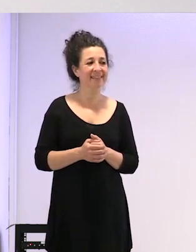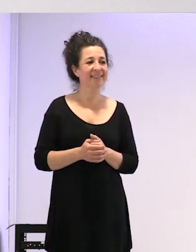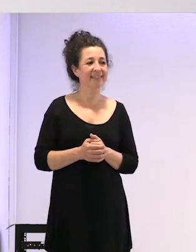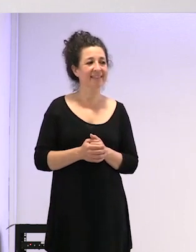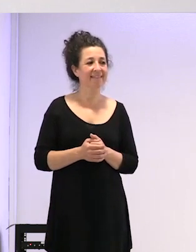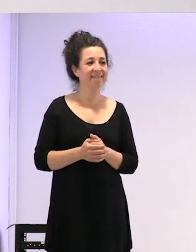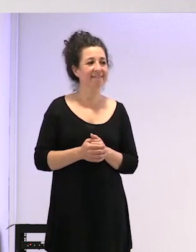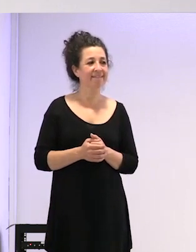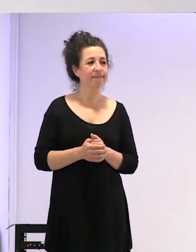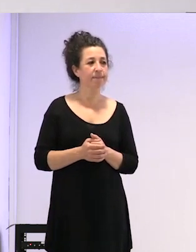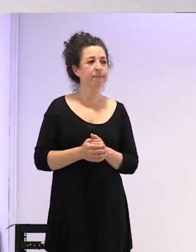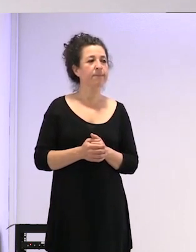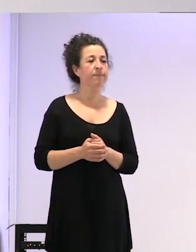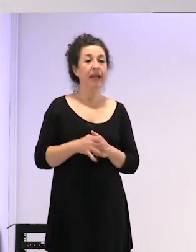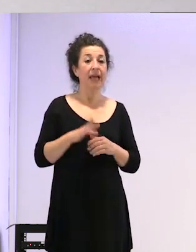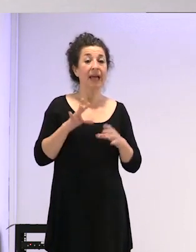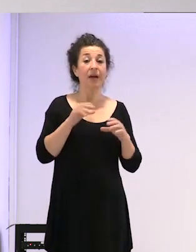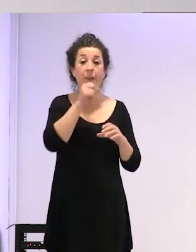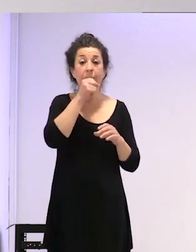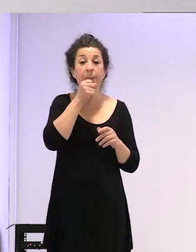no se puede tocar el micro